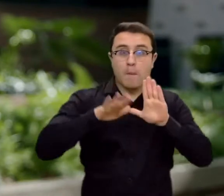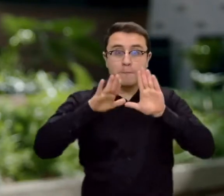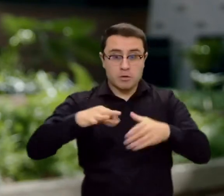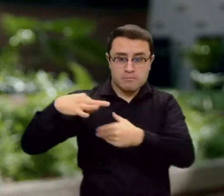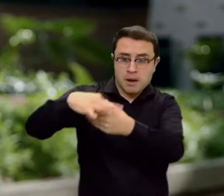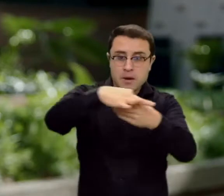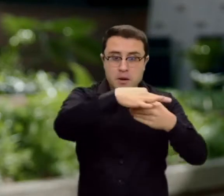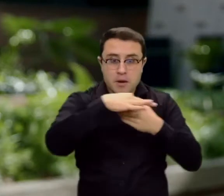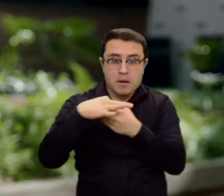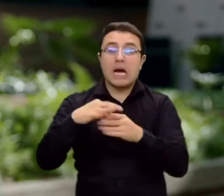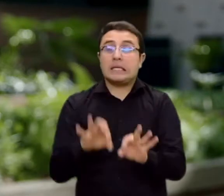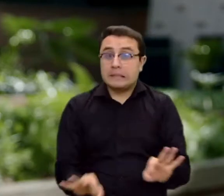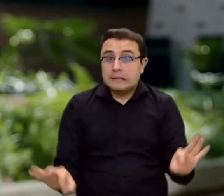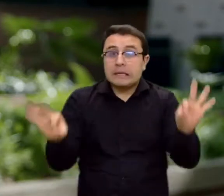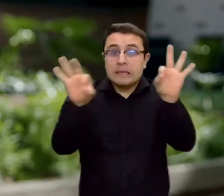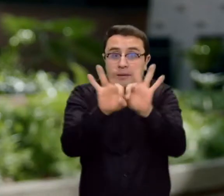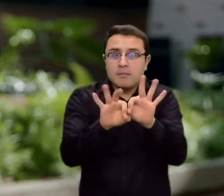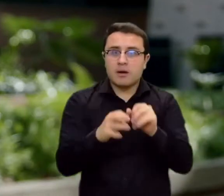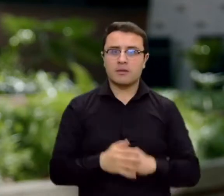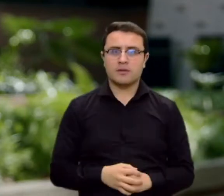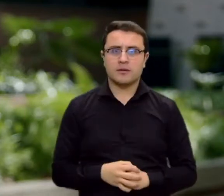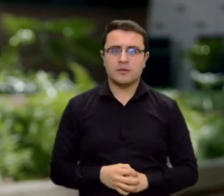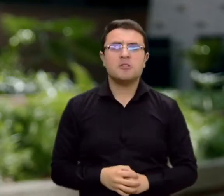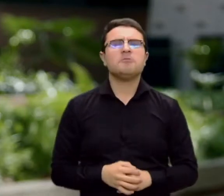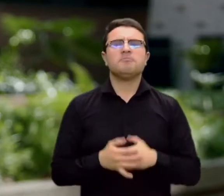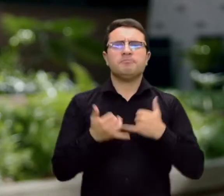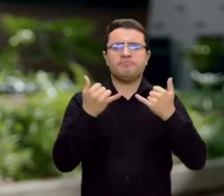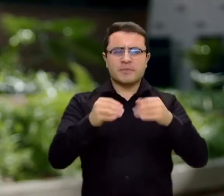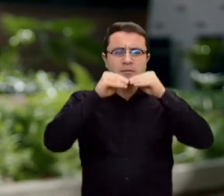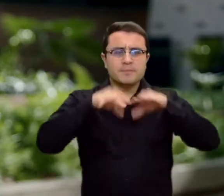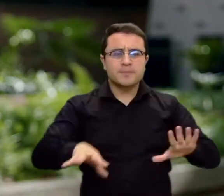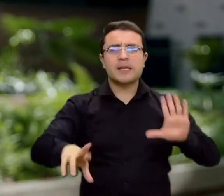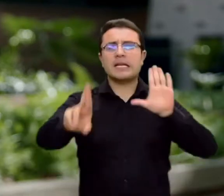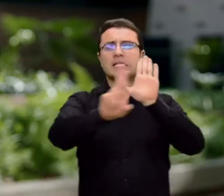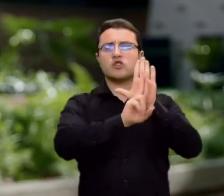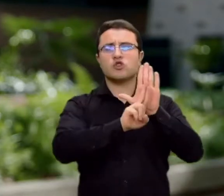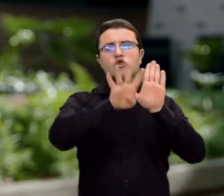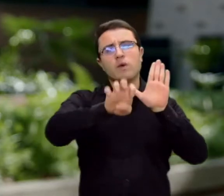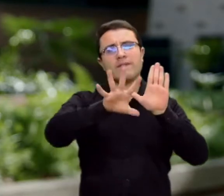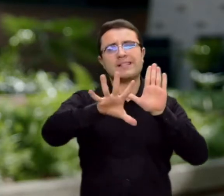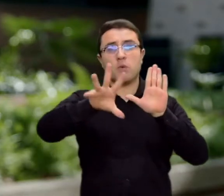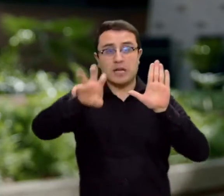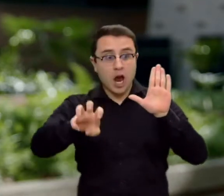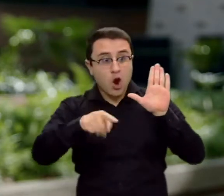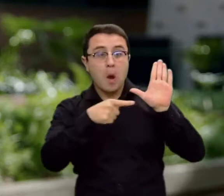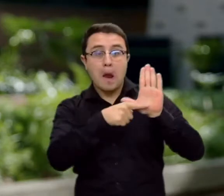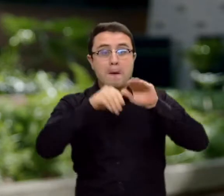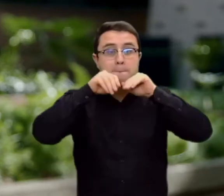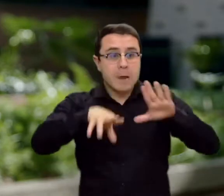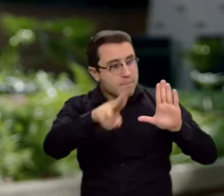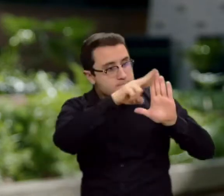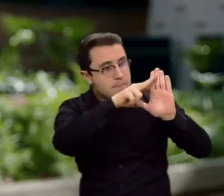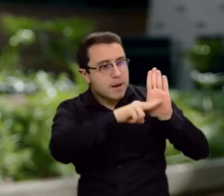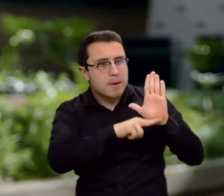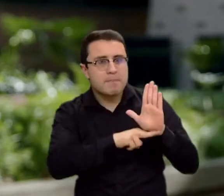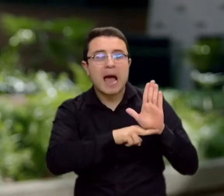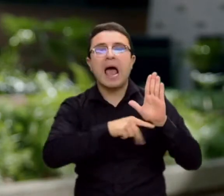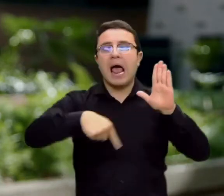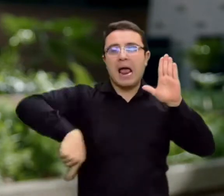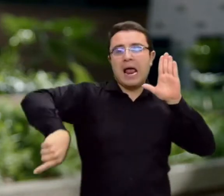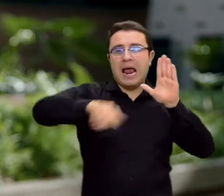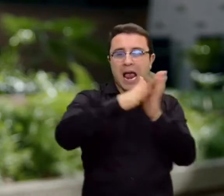Para esta oportunidad se expidió la resolución 958 donde se dan los lineamientos y todos los protocolos de